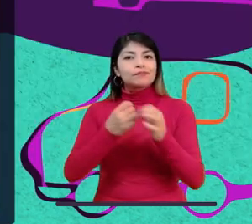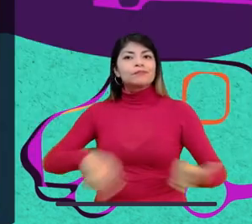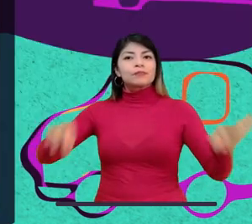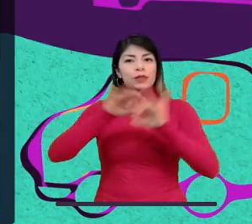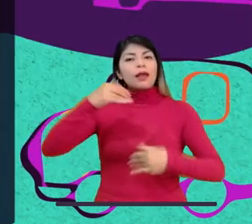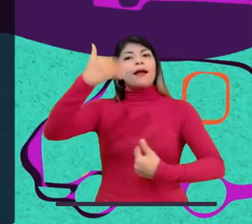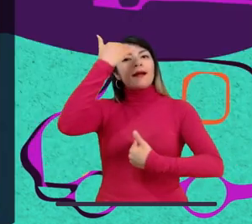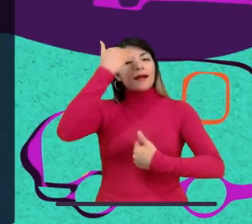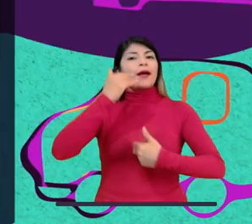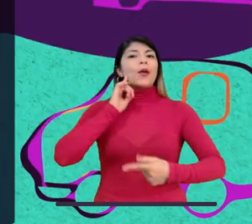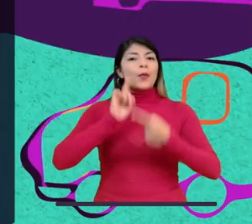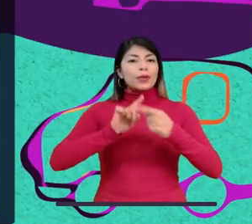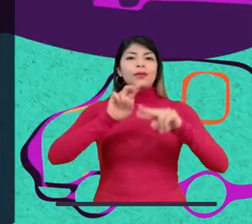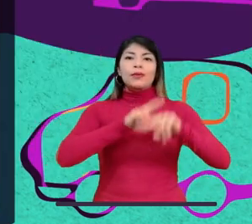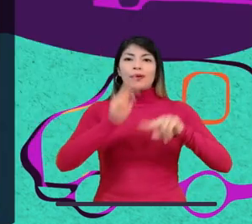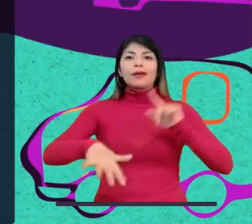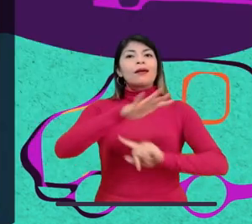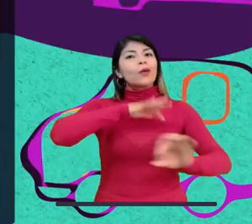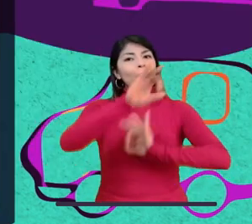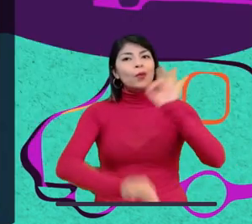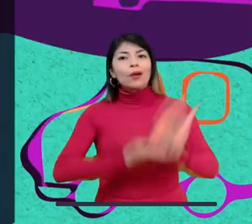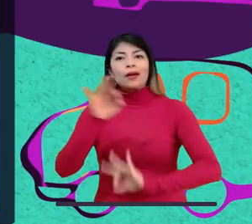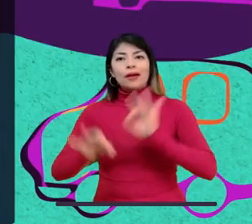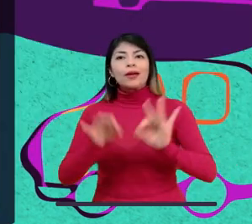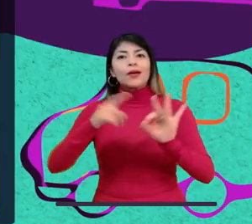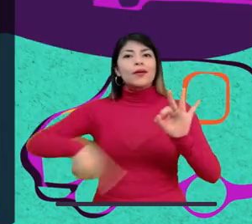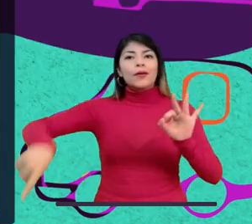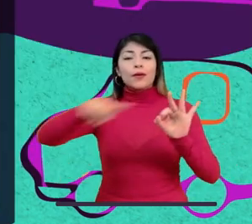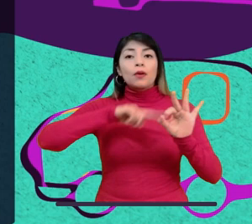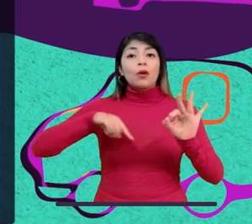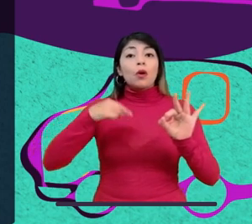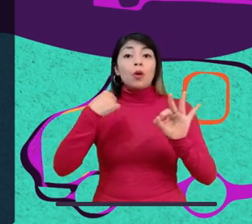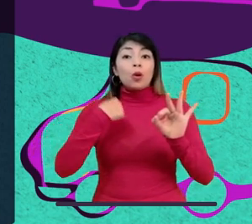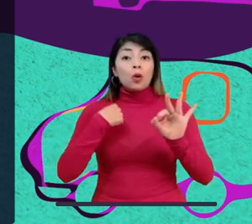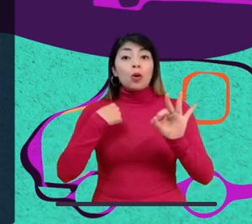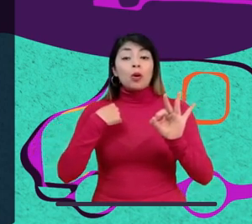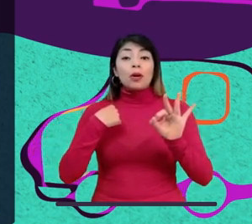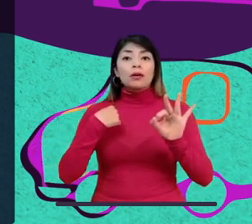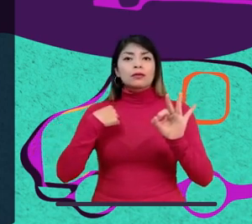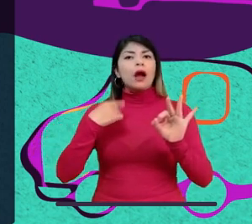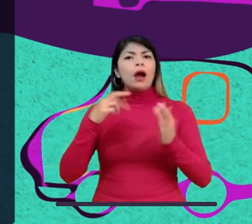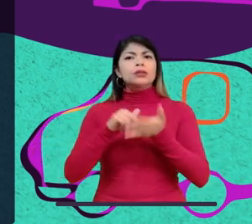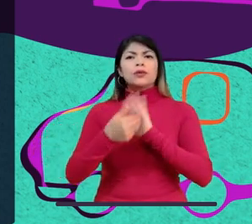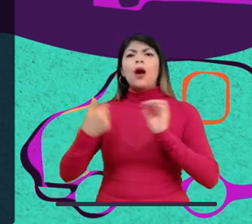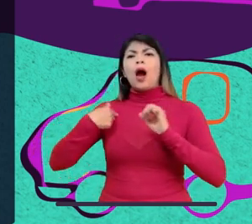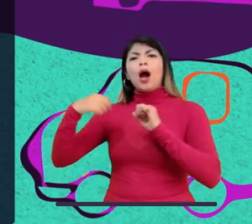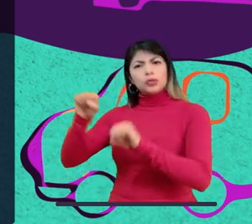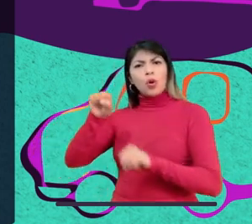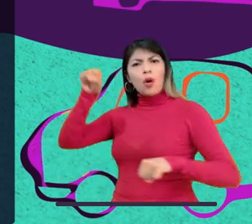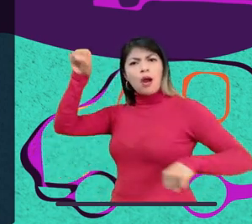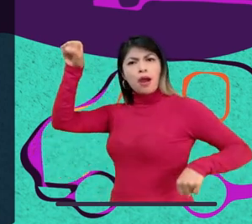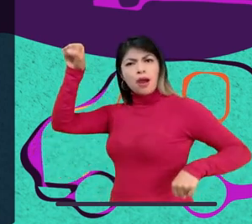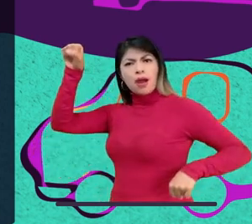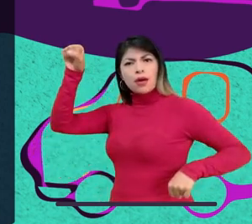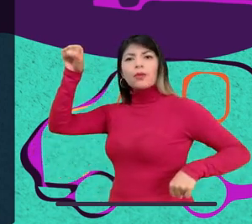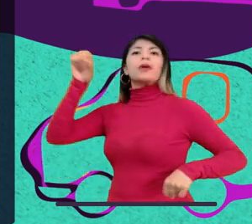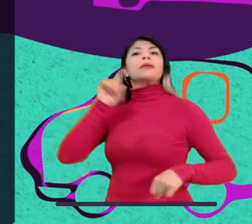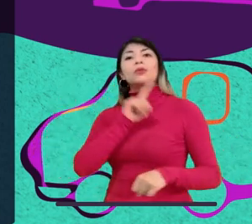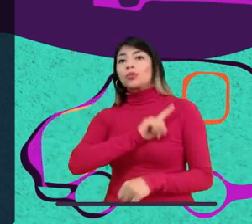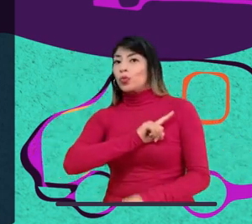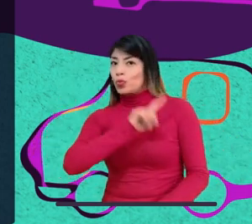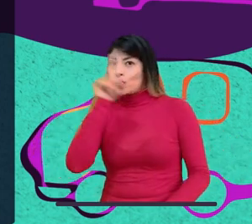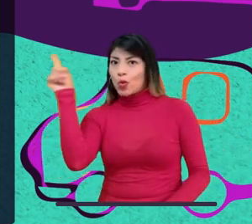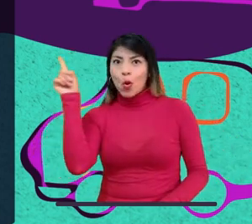Y tenemos que concientizarnos para cuidar el medio ambiente. No podemos venir a decir que nosotros somos dos héroes de la